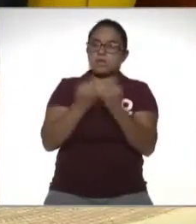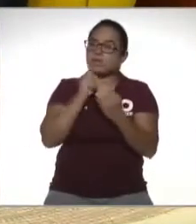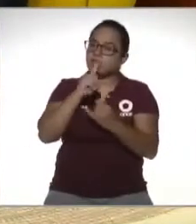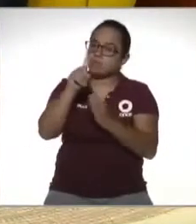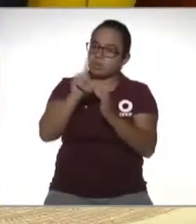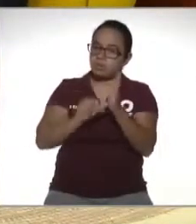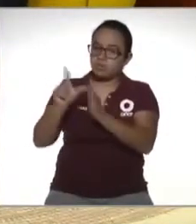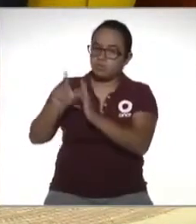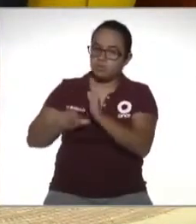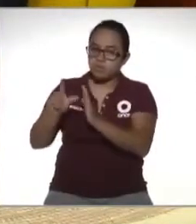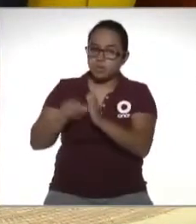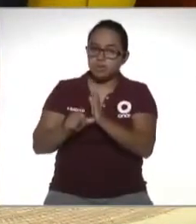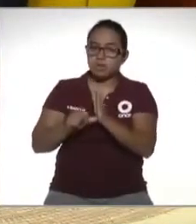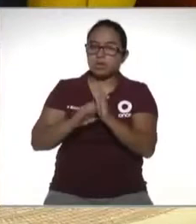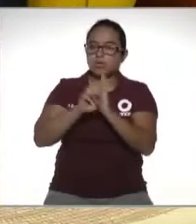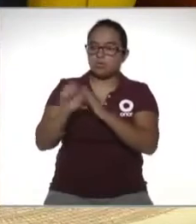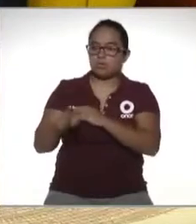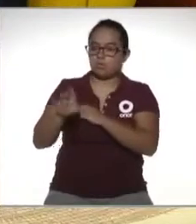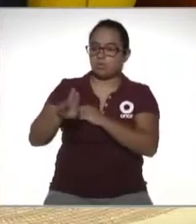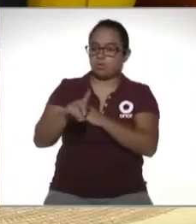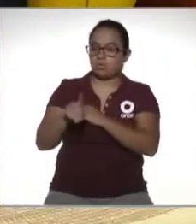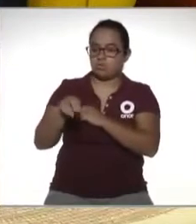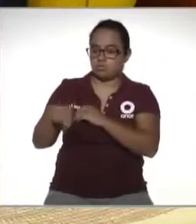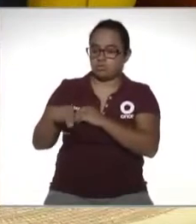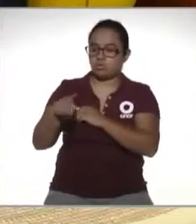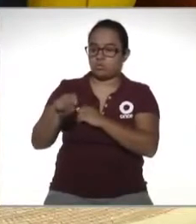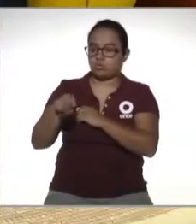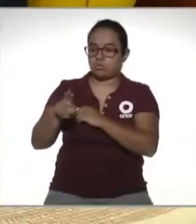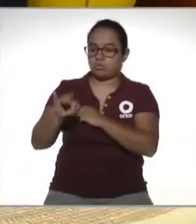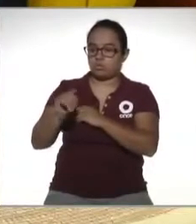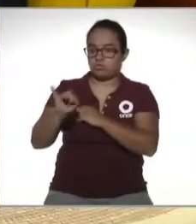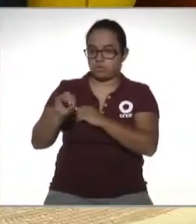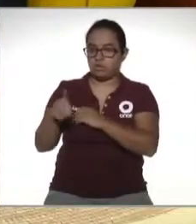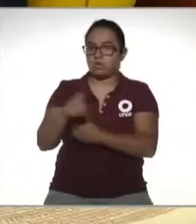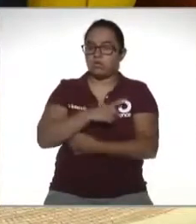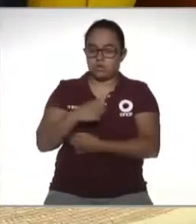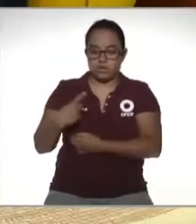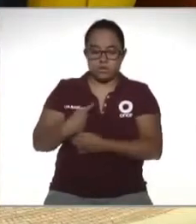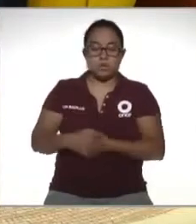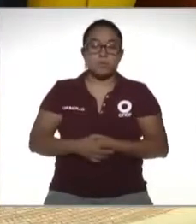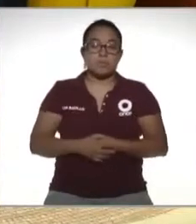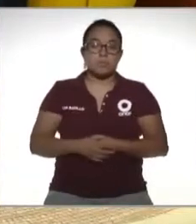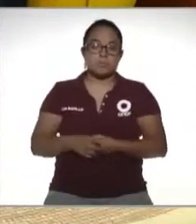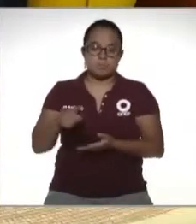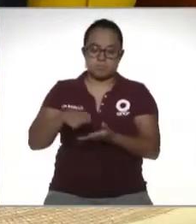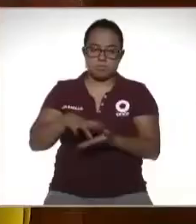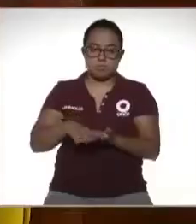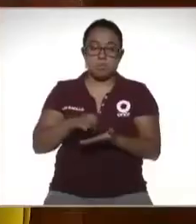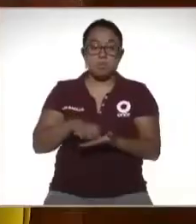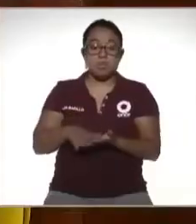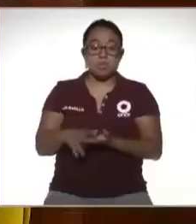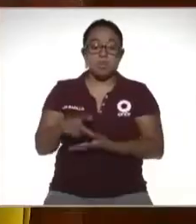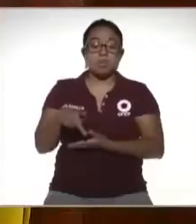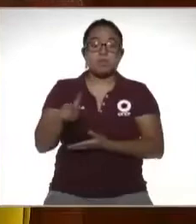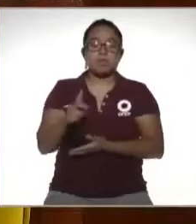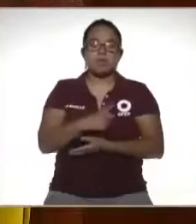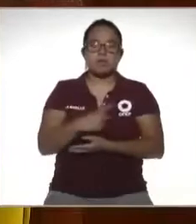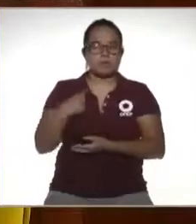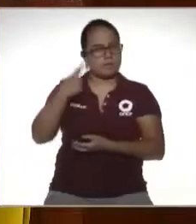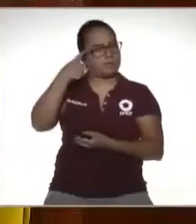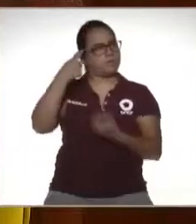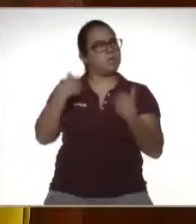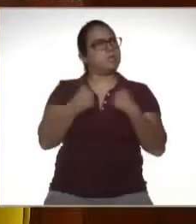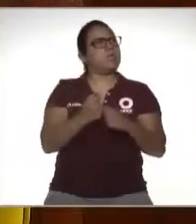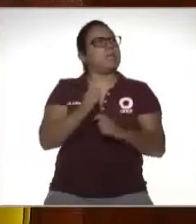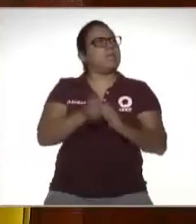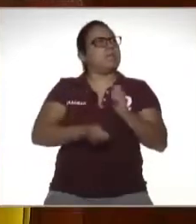mensuales a tener que habilitar buzón tributario entonces es importante y creo que vamos a seguir ahondando en los regímenes pero que entender cuál es nuestra